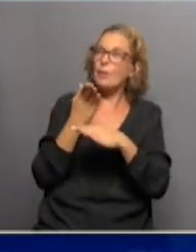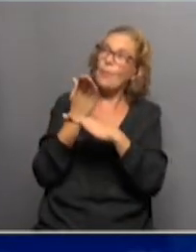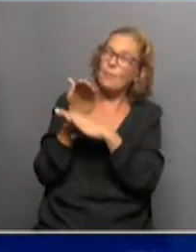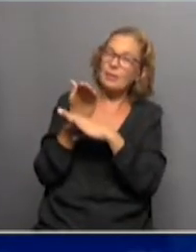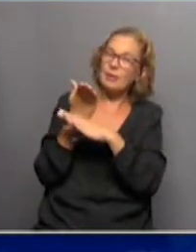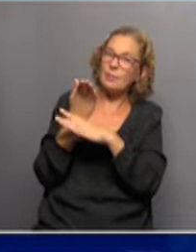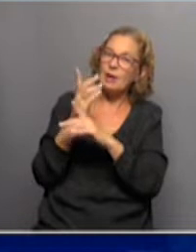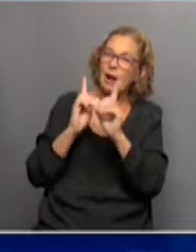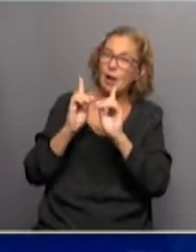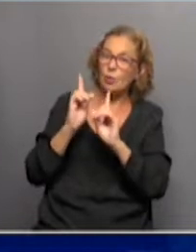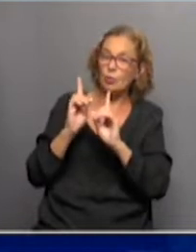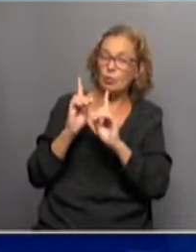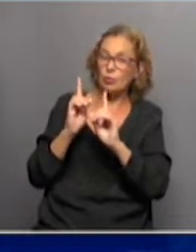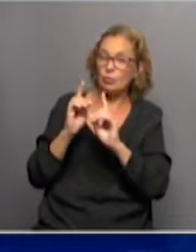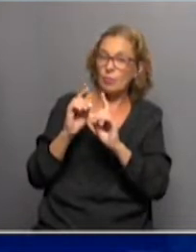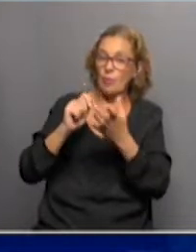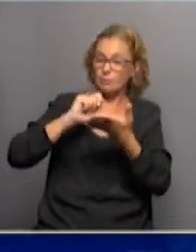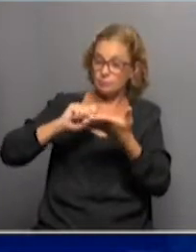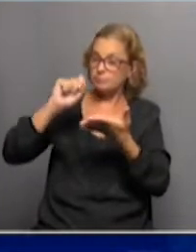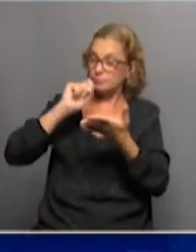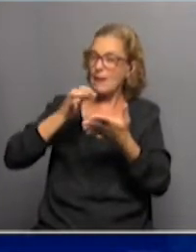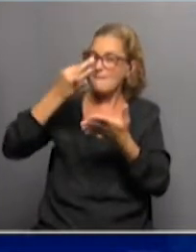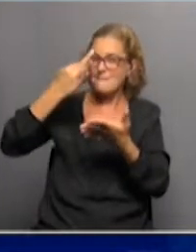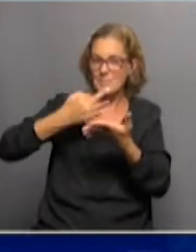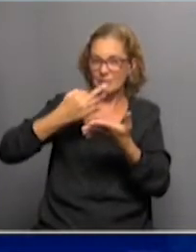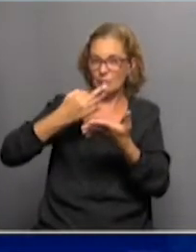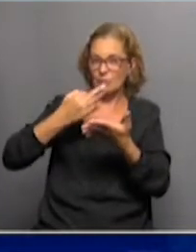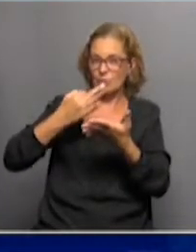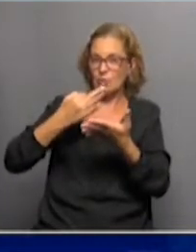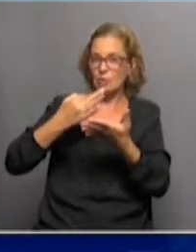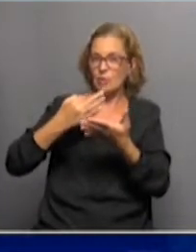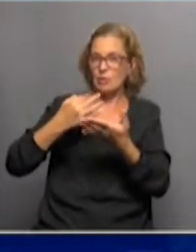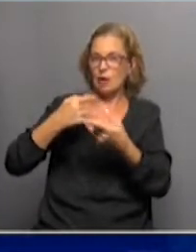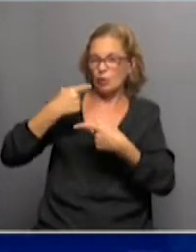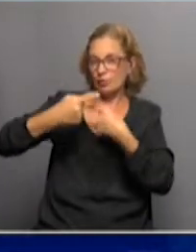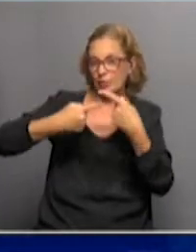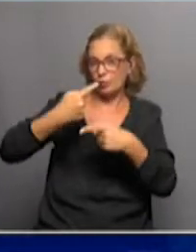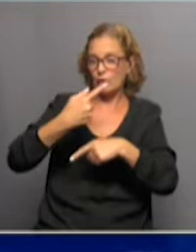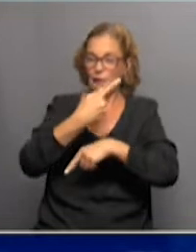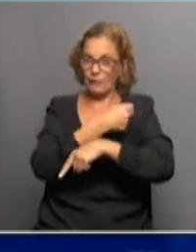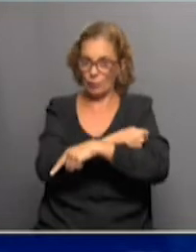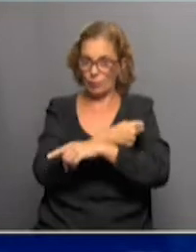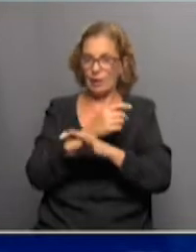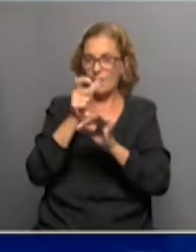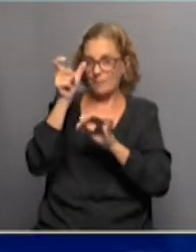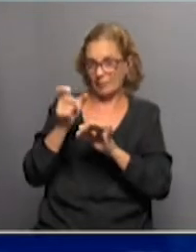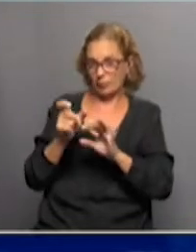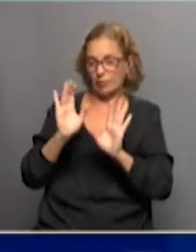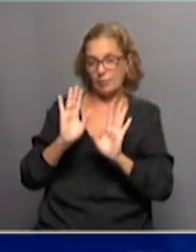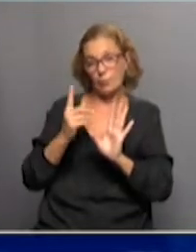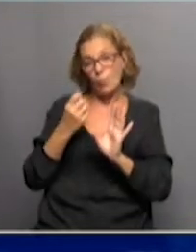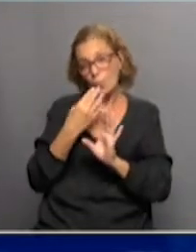para algunos puntos explícitos a los desarrolladores de las vacunas. Entonces, bueno,